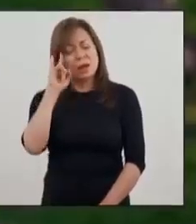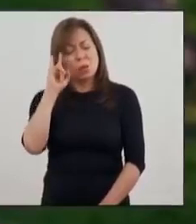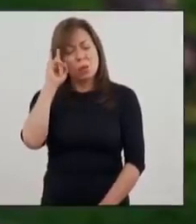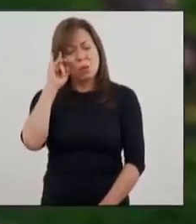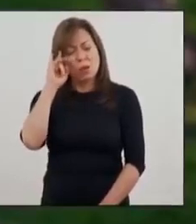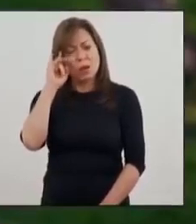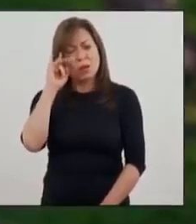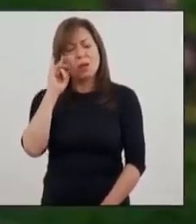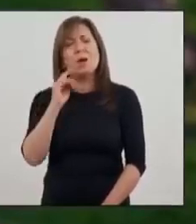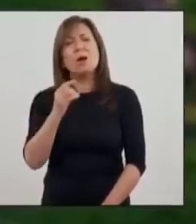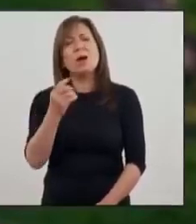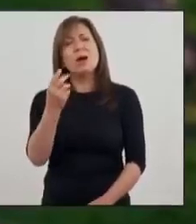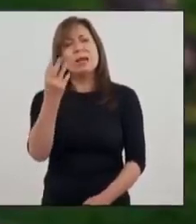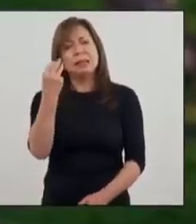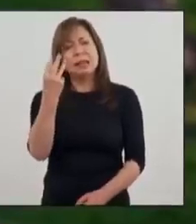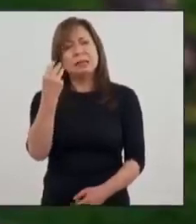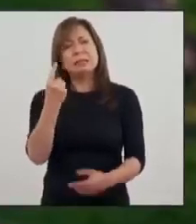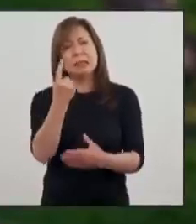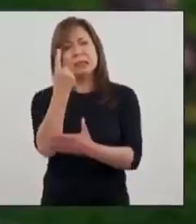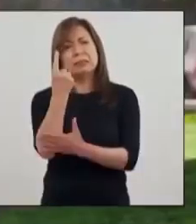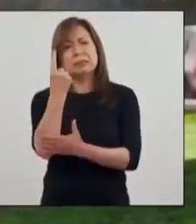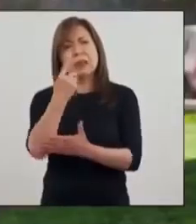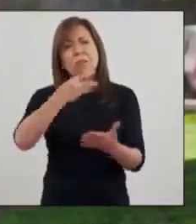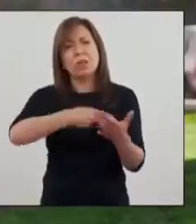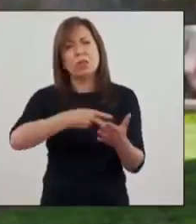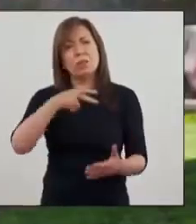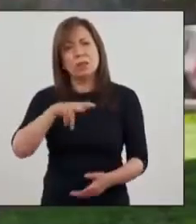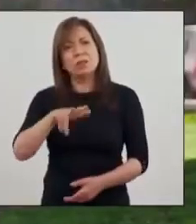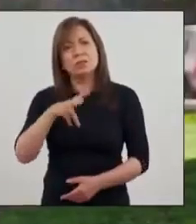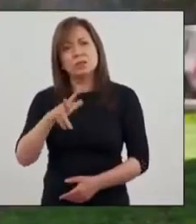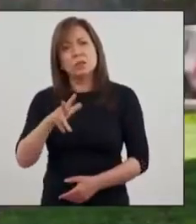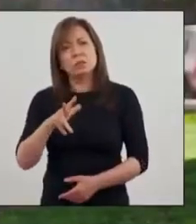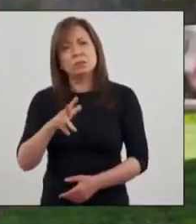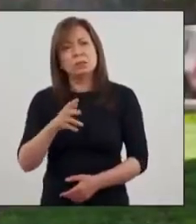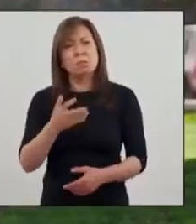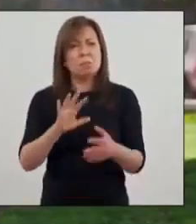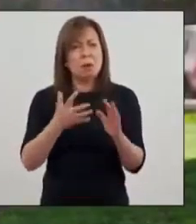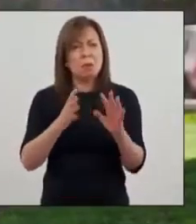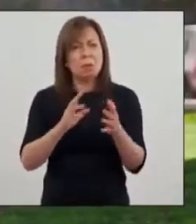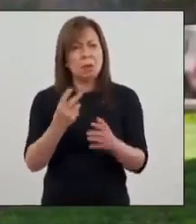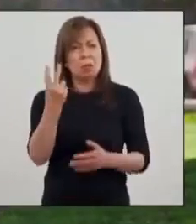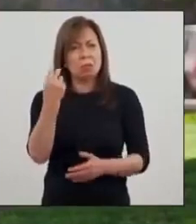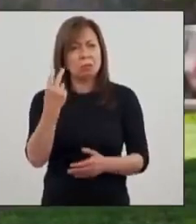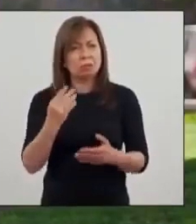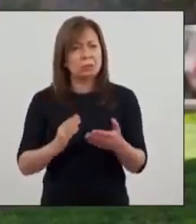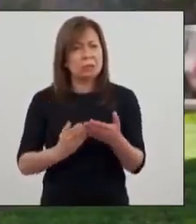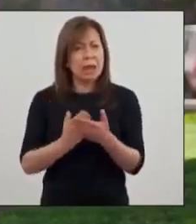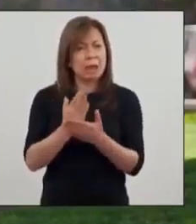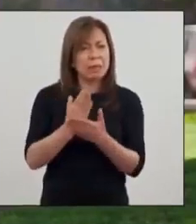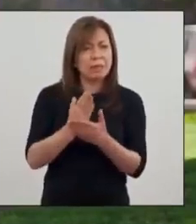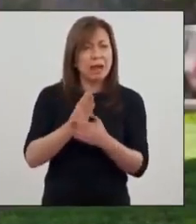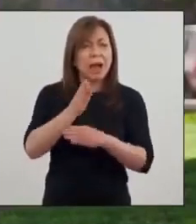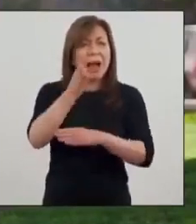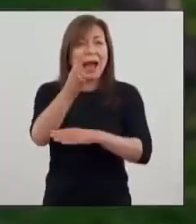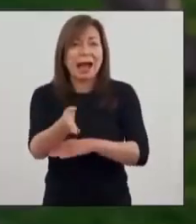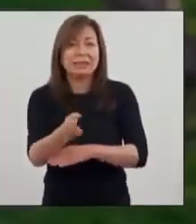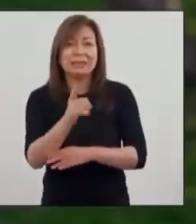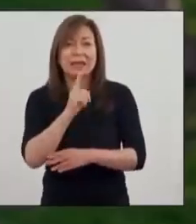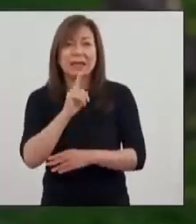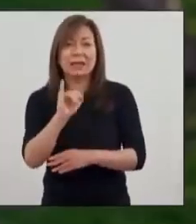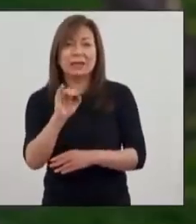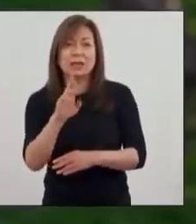Los canales de televisión transmitirán conjuntamente la franja electoral correspondiente a la elección presidencial. Desde el 2018 salimos tipo 12 de la mañana hacia Tirúa